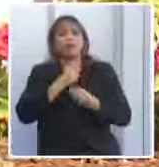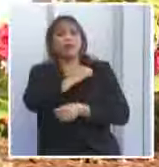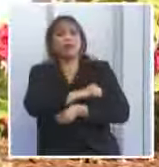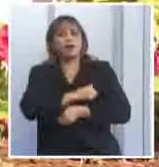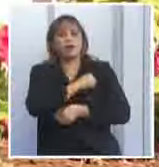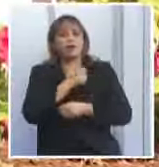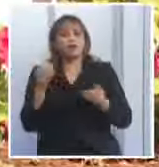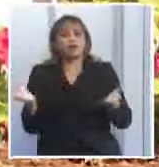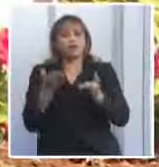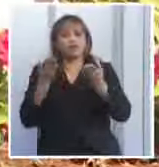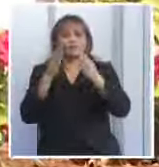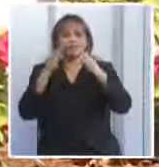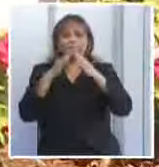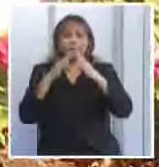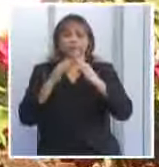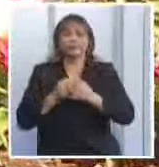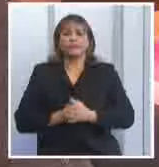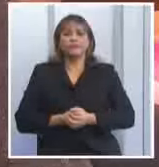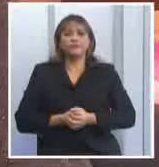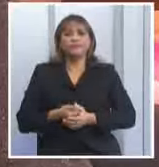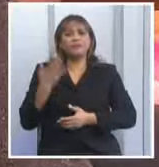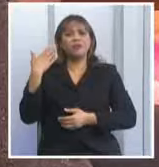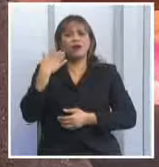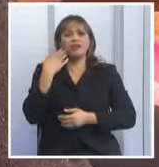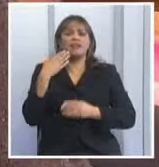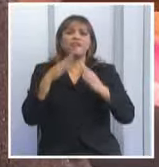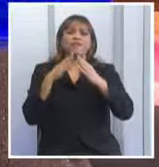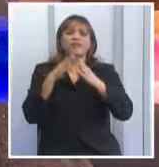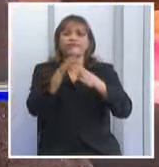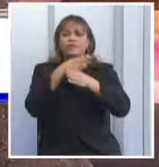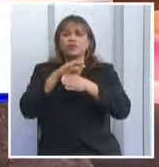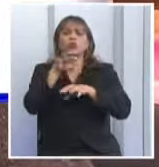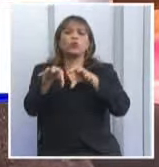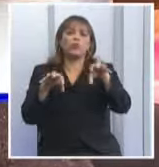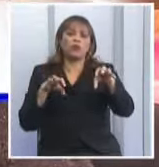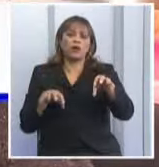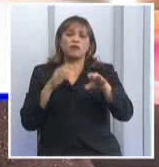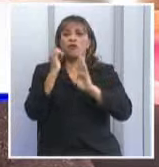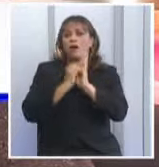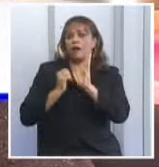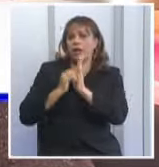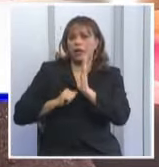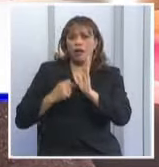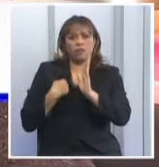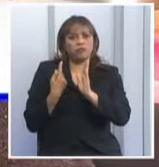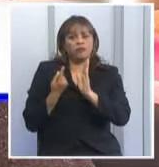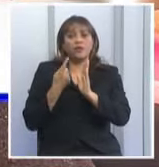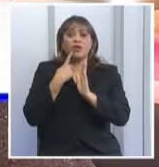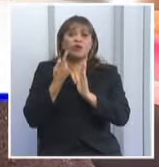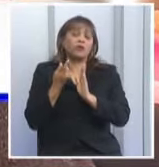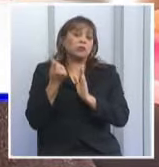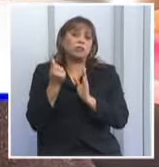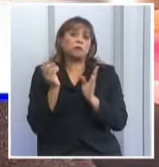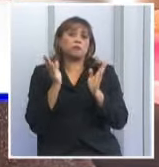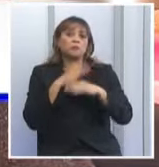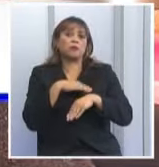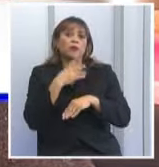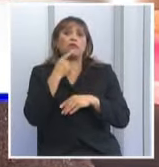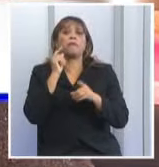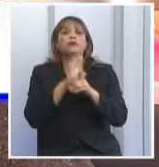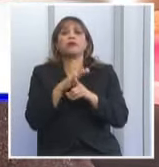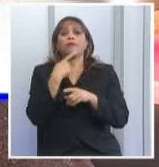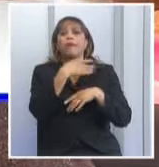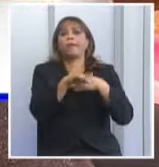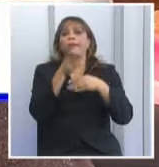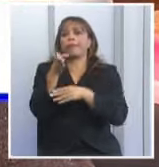construye hogar. Bueno, yo vivía en distintos lugares porque alquilaba, pero cuando me quedé sin dinero, sí, ya empecé a